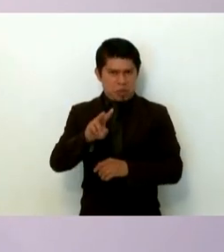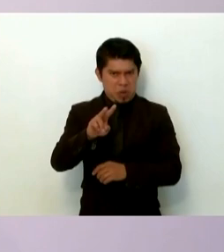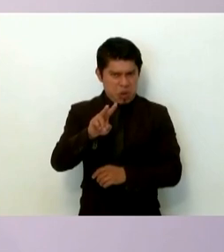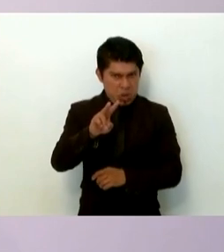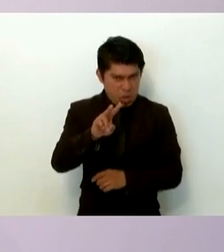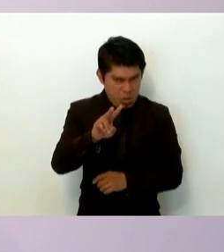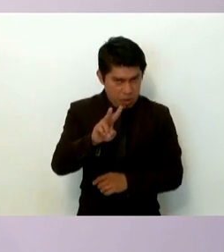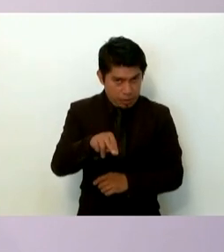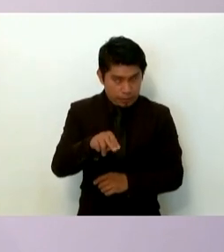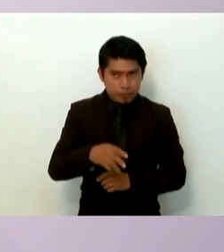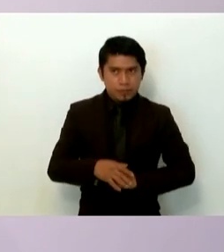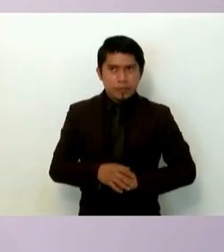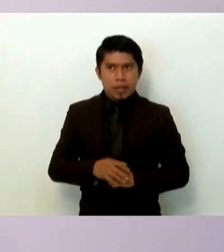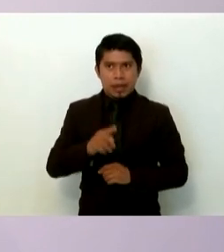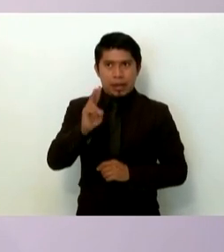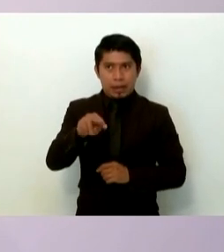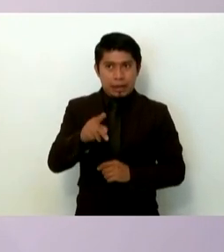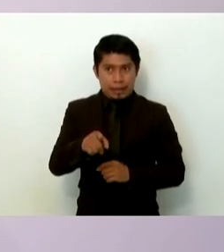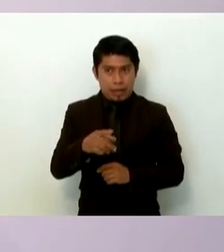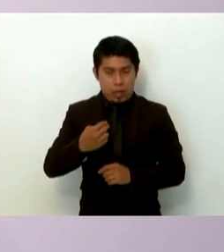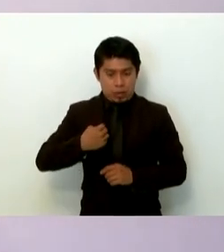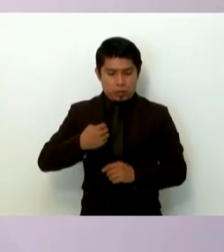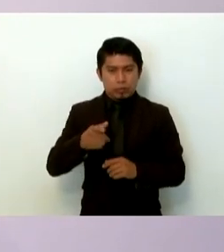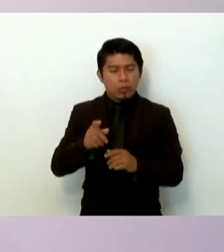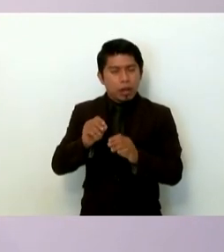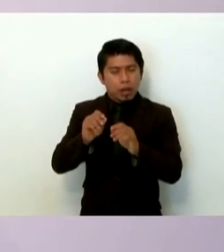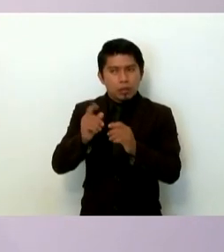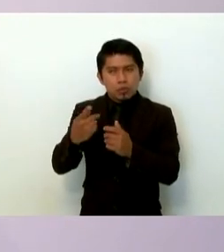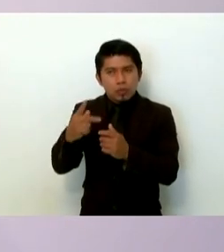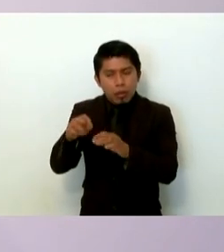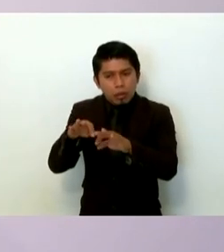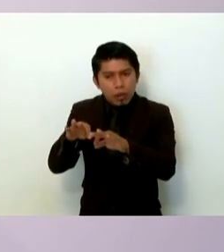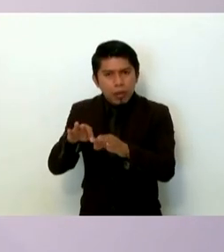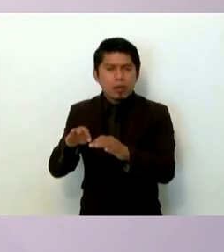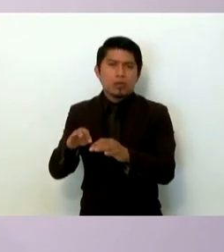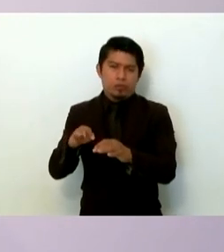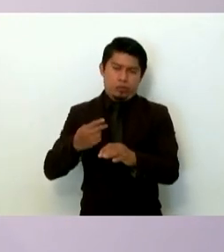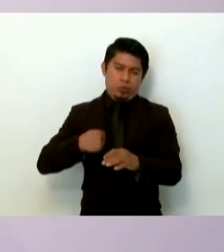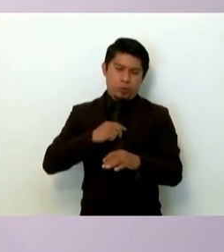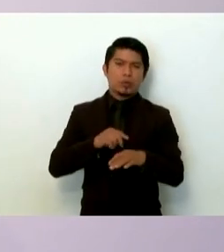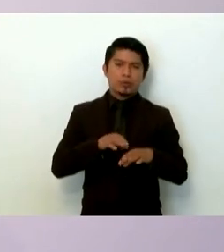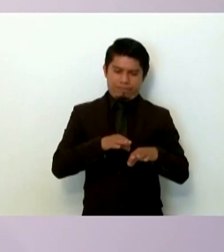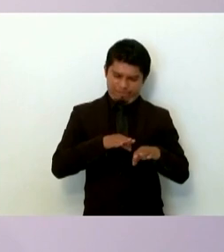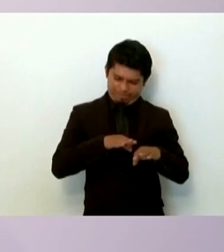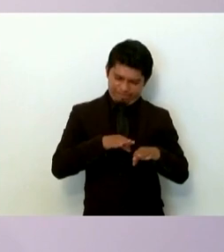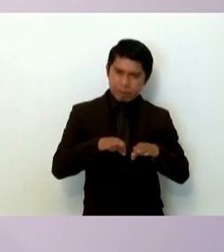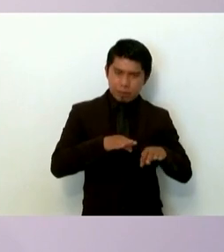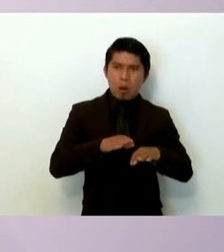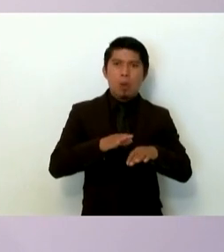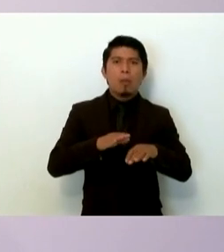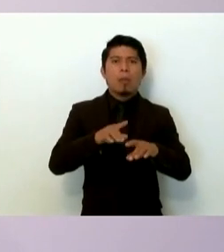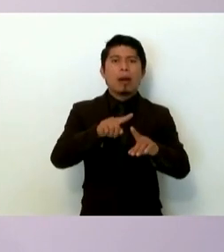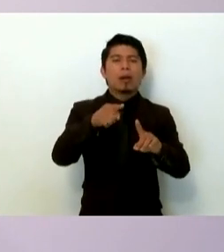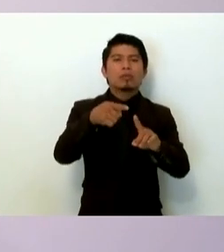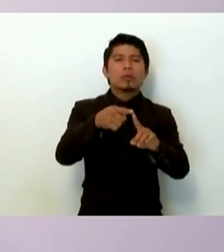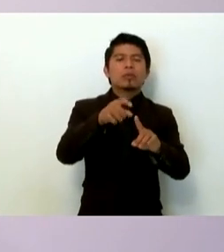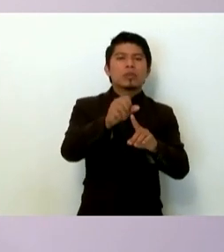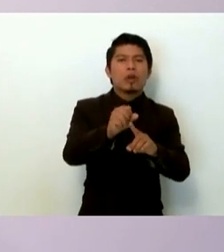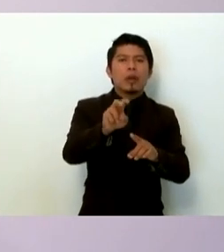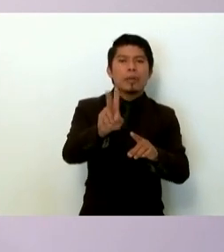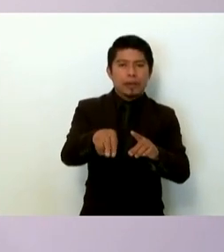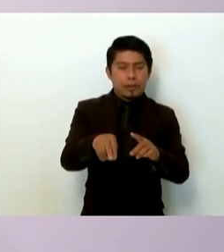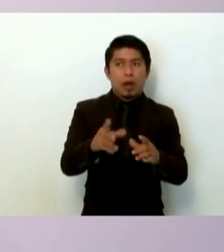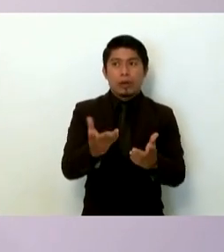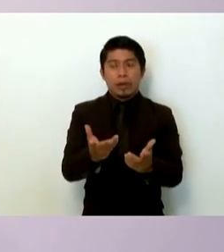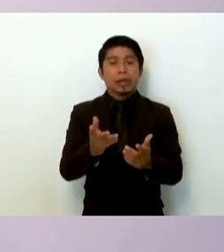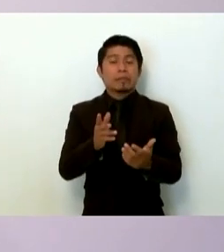es que eso no admiran a nuestro trabajo. Seguiremos trabajando por la verdad, aunque tengamos